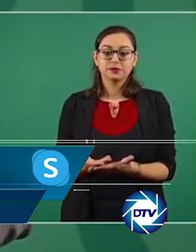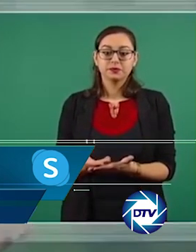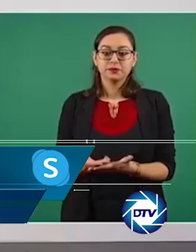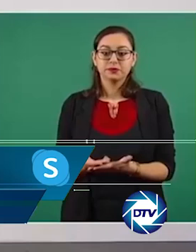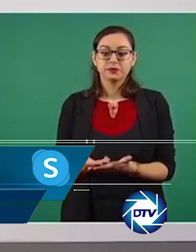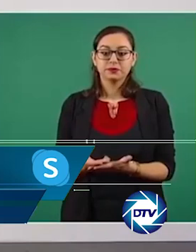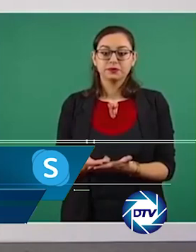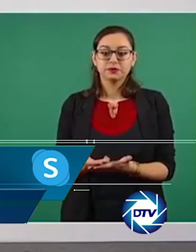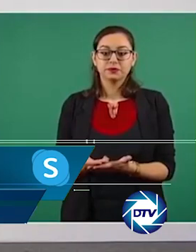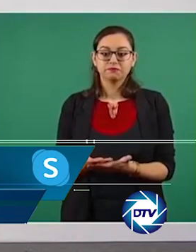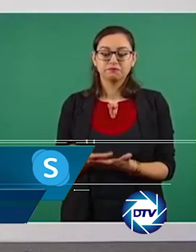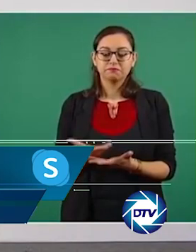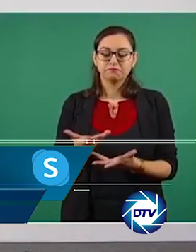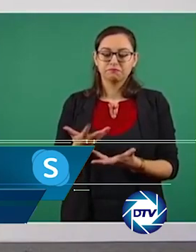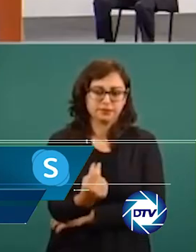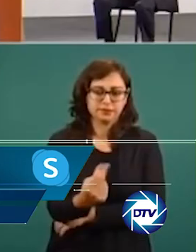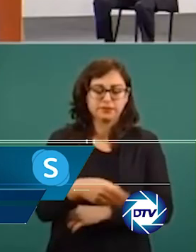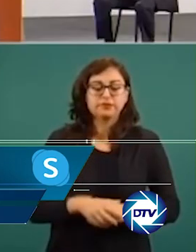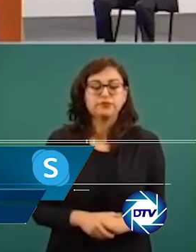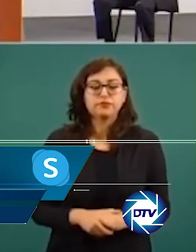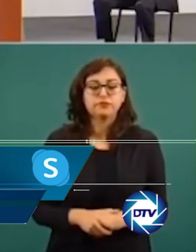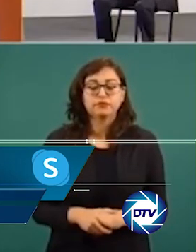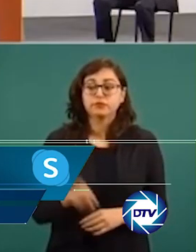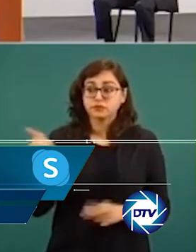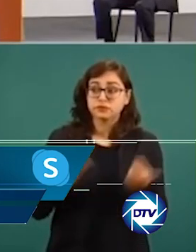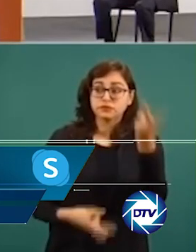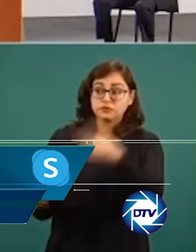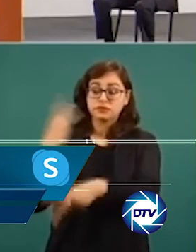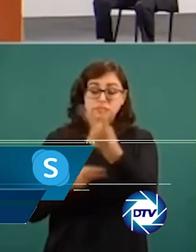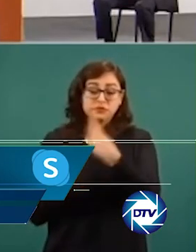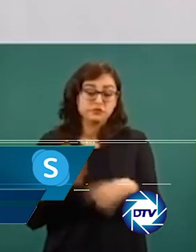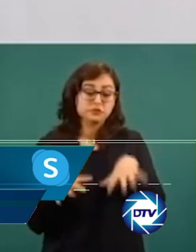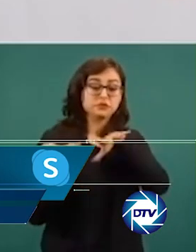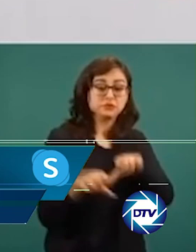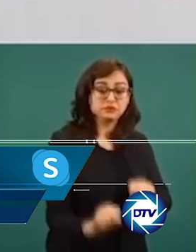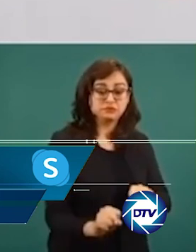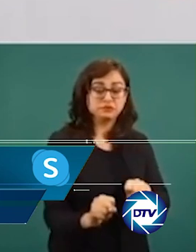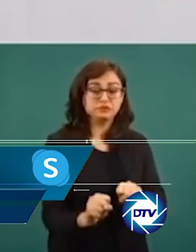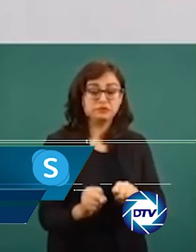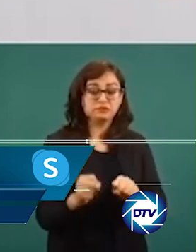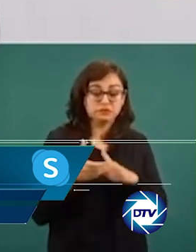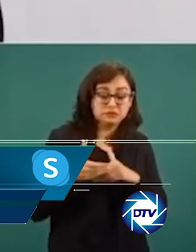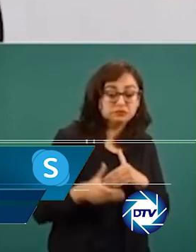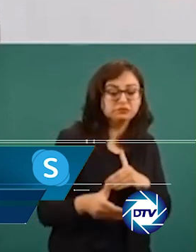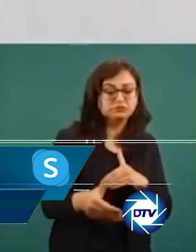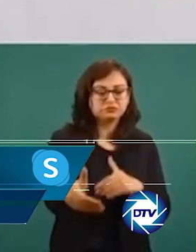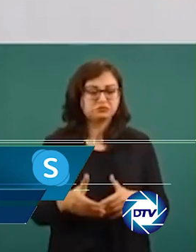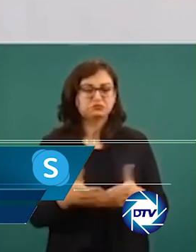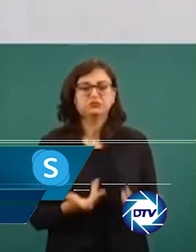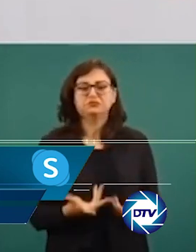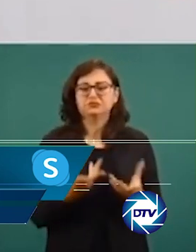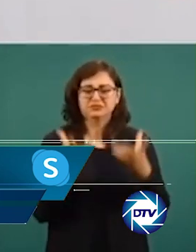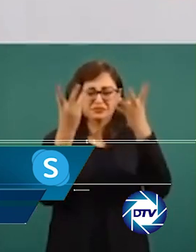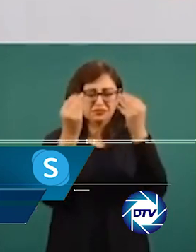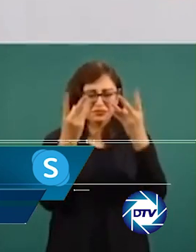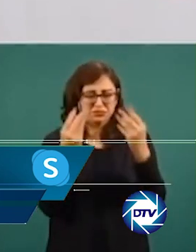Manifestó también que eran vulnerabilidades potenciales que afectan gravemente a Estados Unidos, ya que las